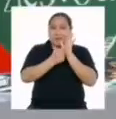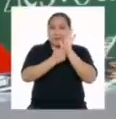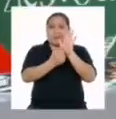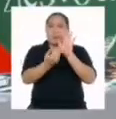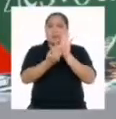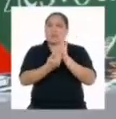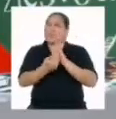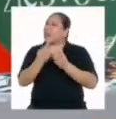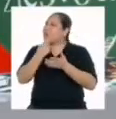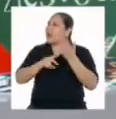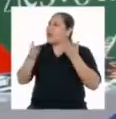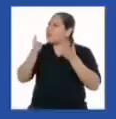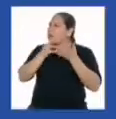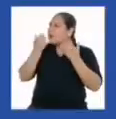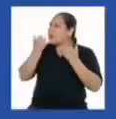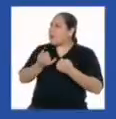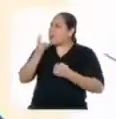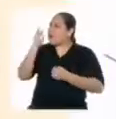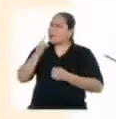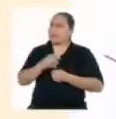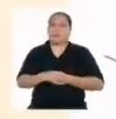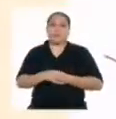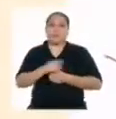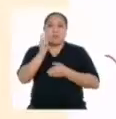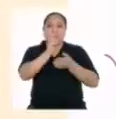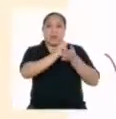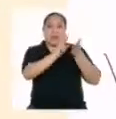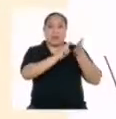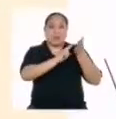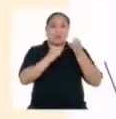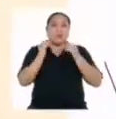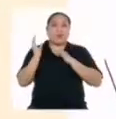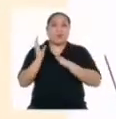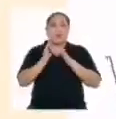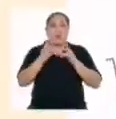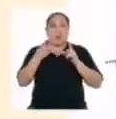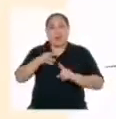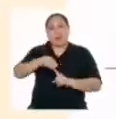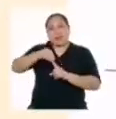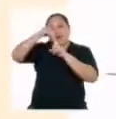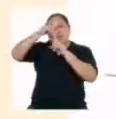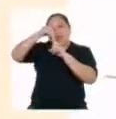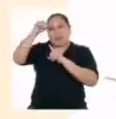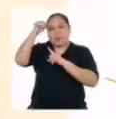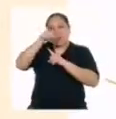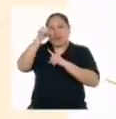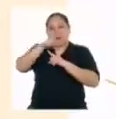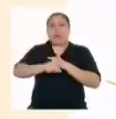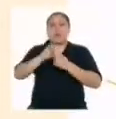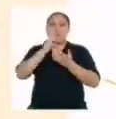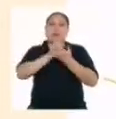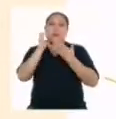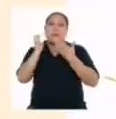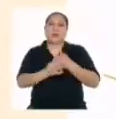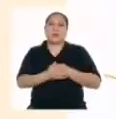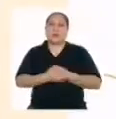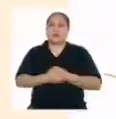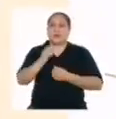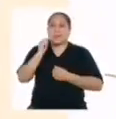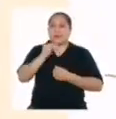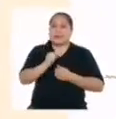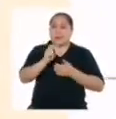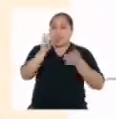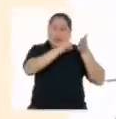cuenta. ¿Qué vamos a leer hoy, profesora? Un texto que he preparado especialmente para este programa,